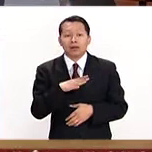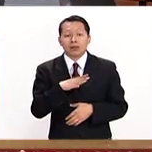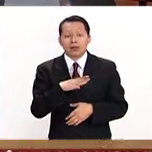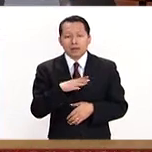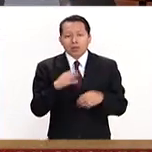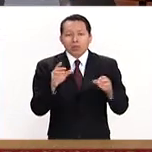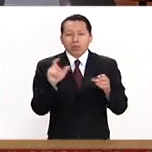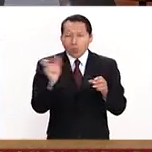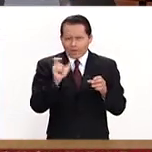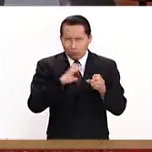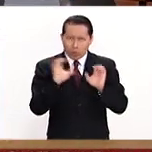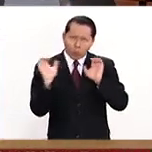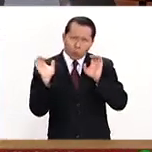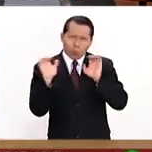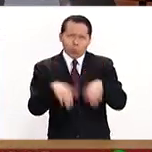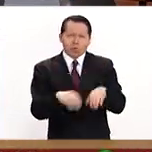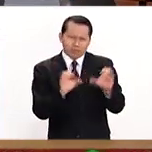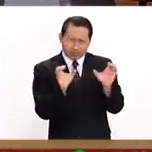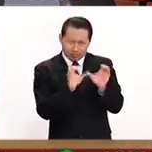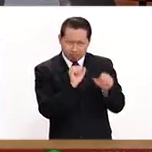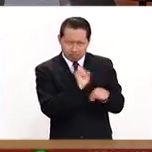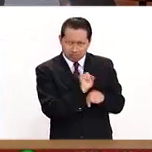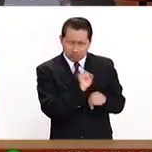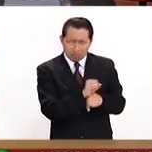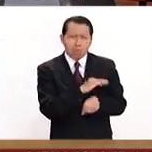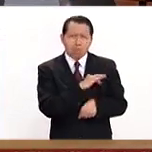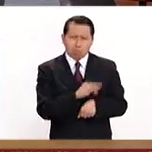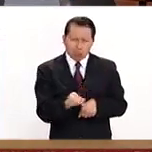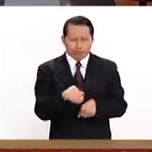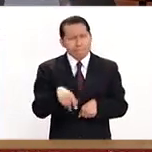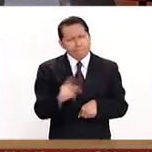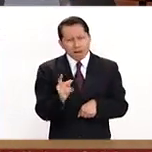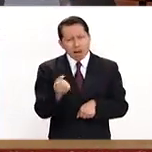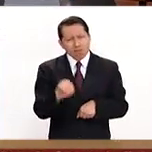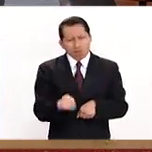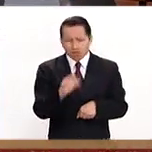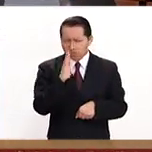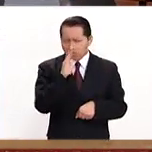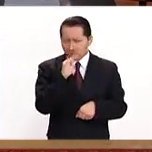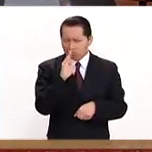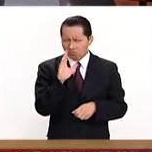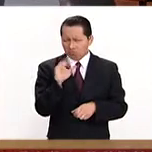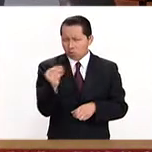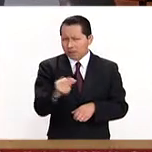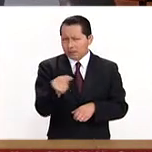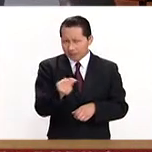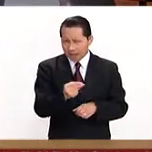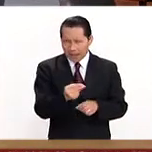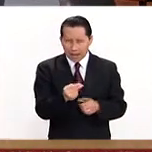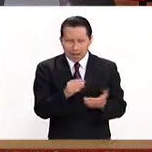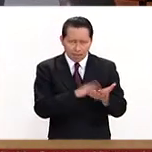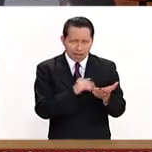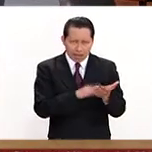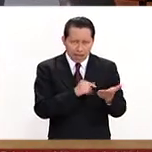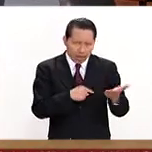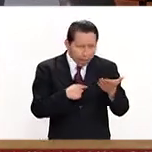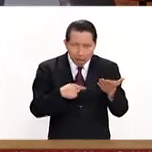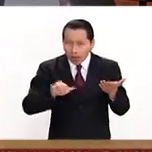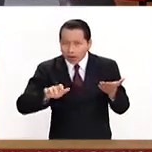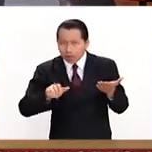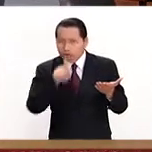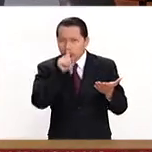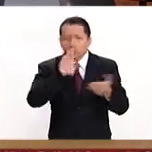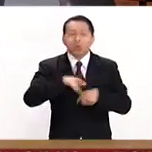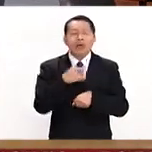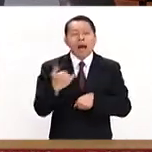tener al momento de inscribirse, aunque no es indispensable que lo tengan. Esto es importante porque muchas personas nos hablan